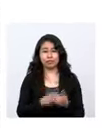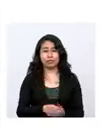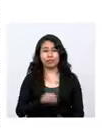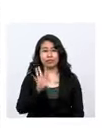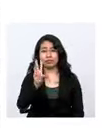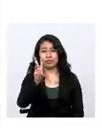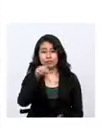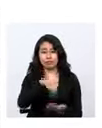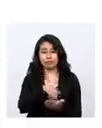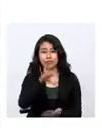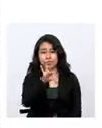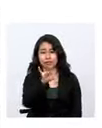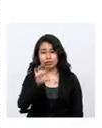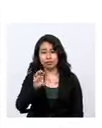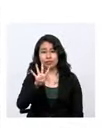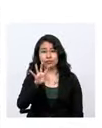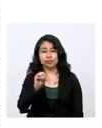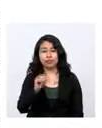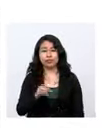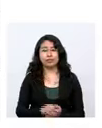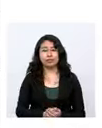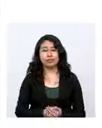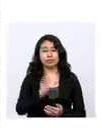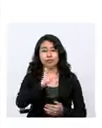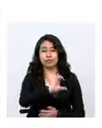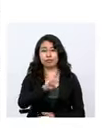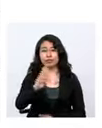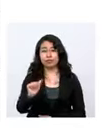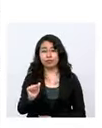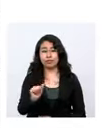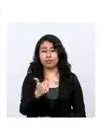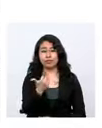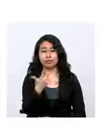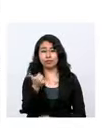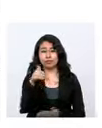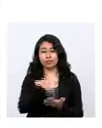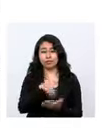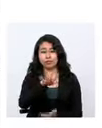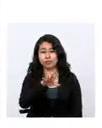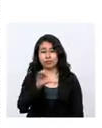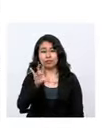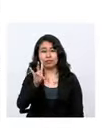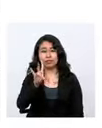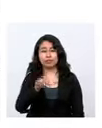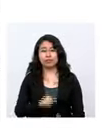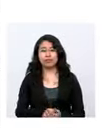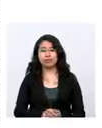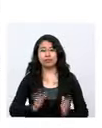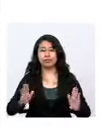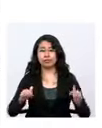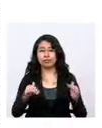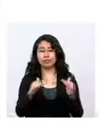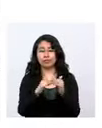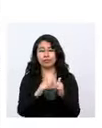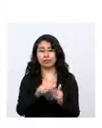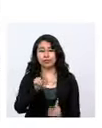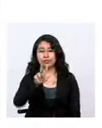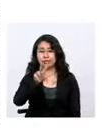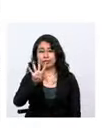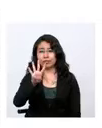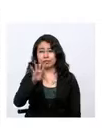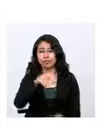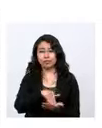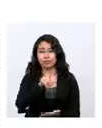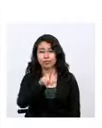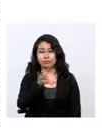6.940, Cochabamba, 13.507, La Paz, 34